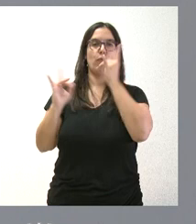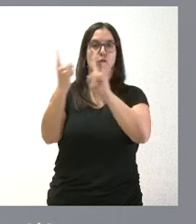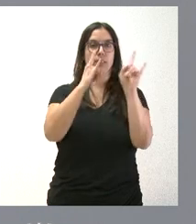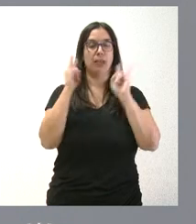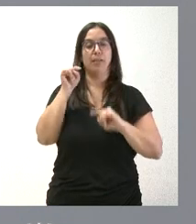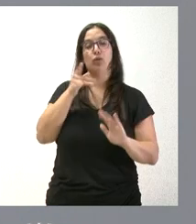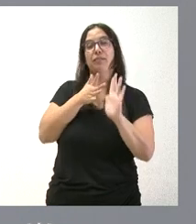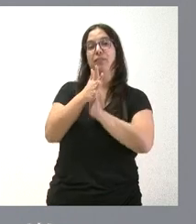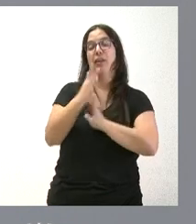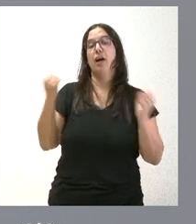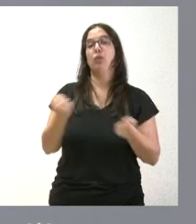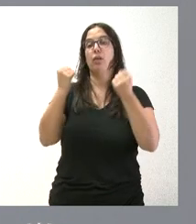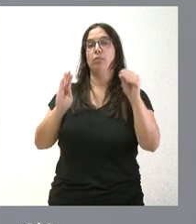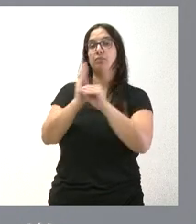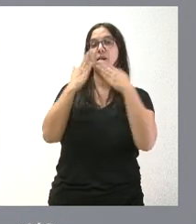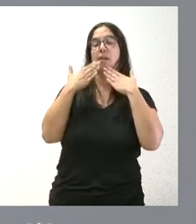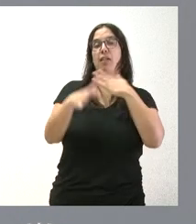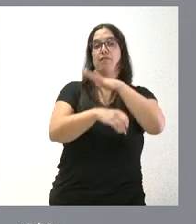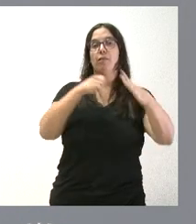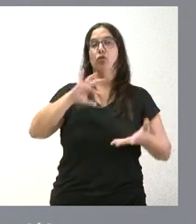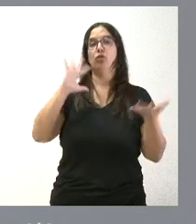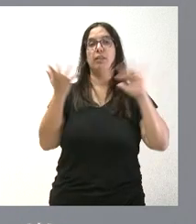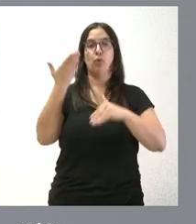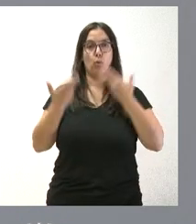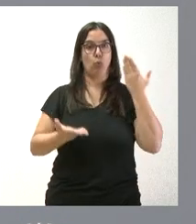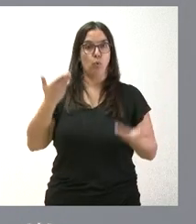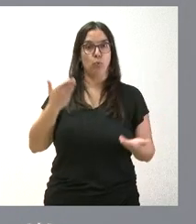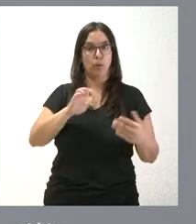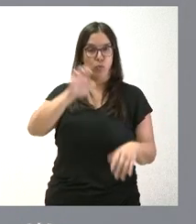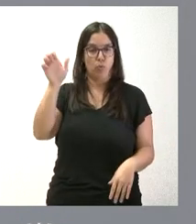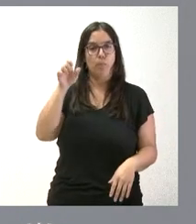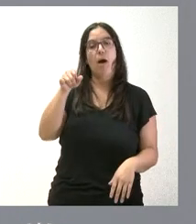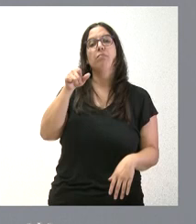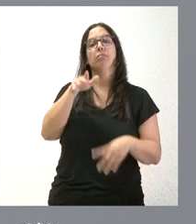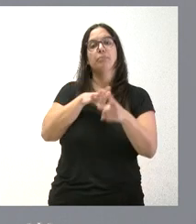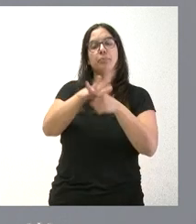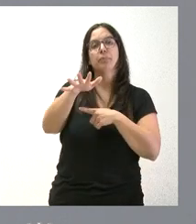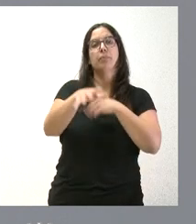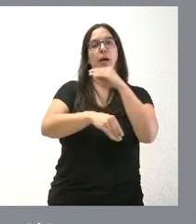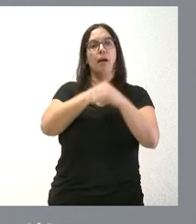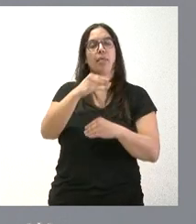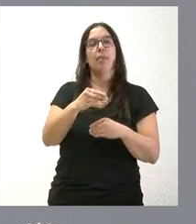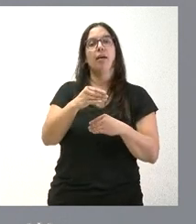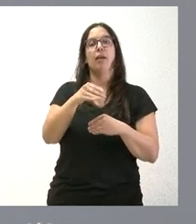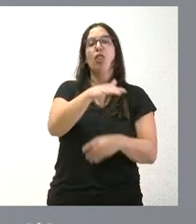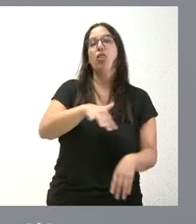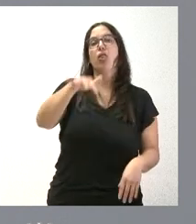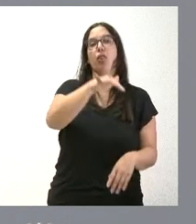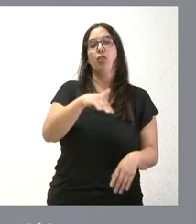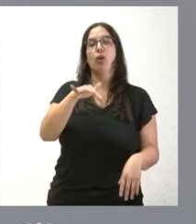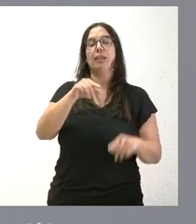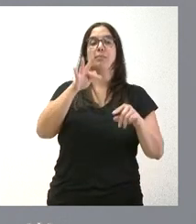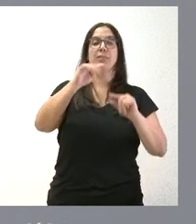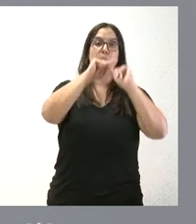Se trata de una actuación financiada con los fondos de la transición justa, al desarrollarse en el ámbito de las zonas y de las